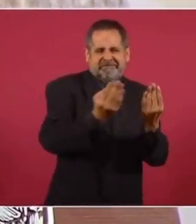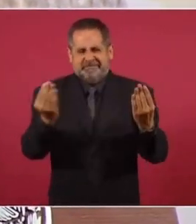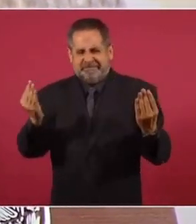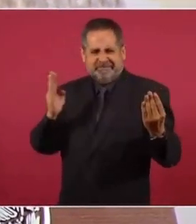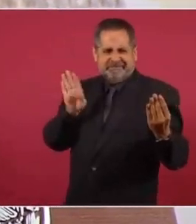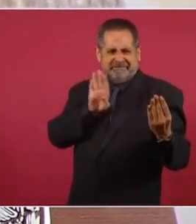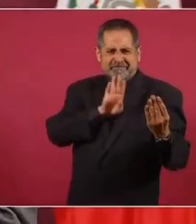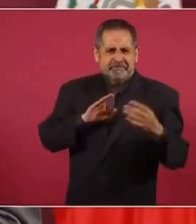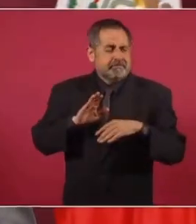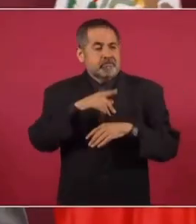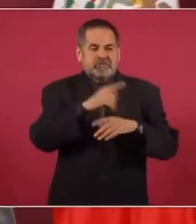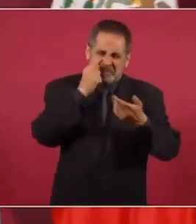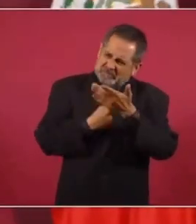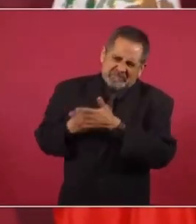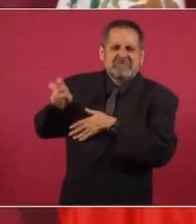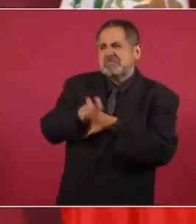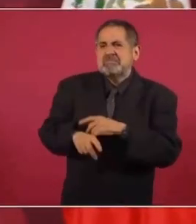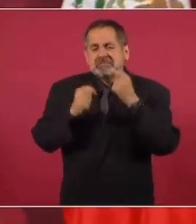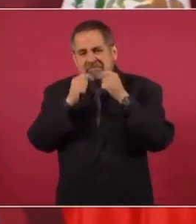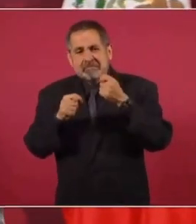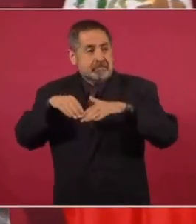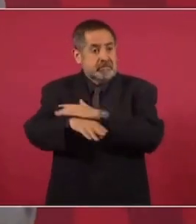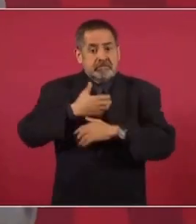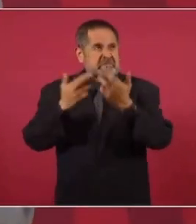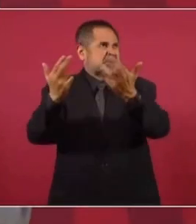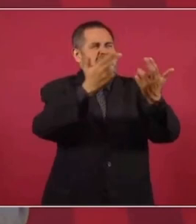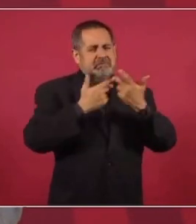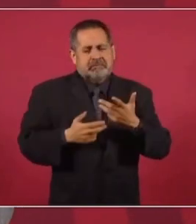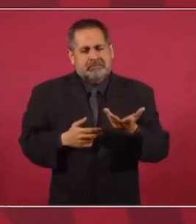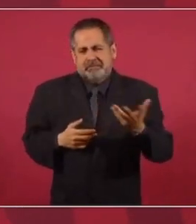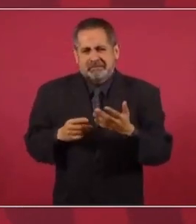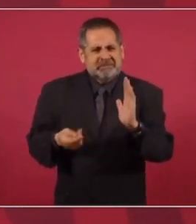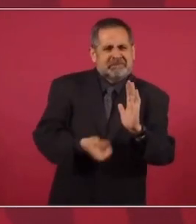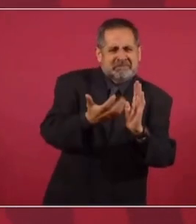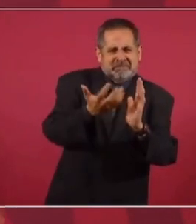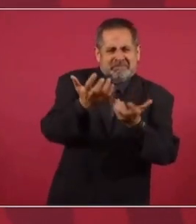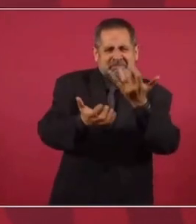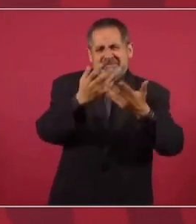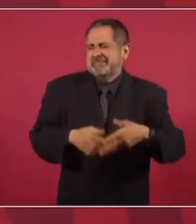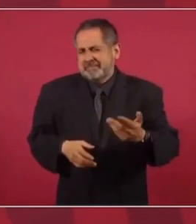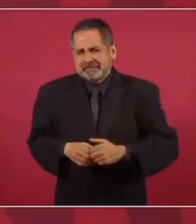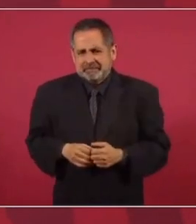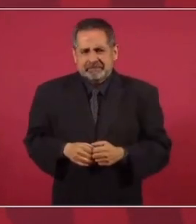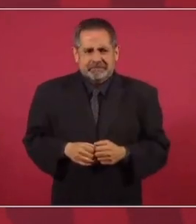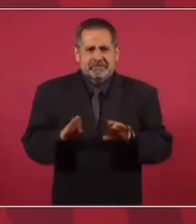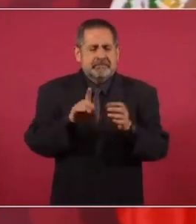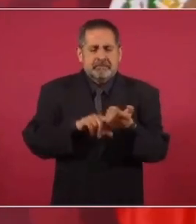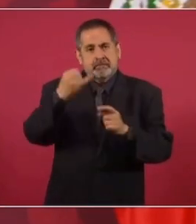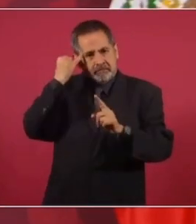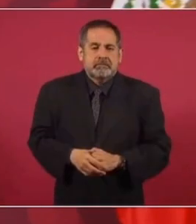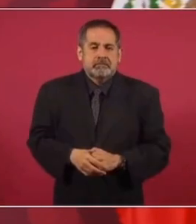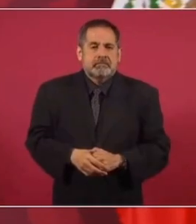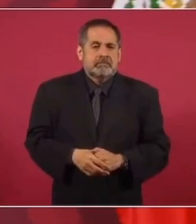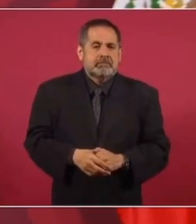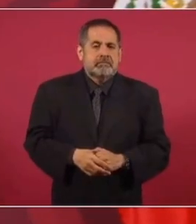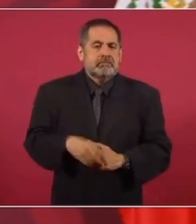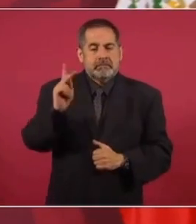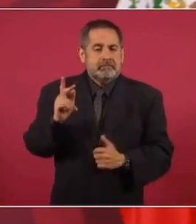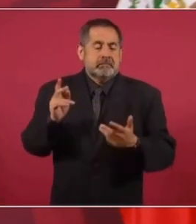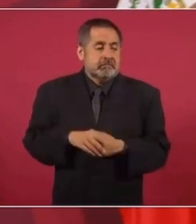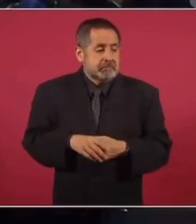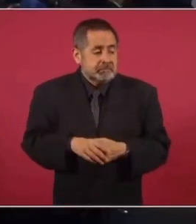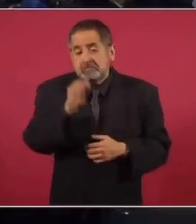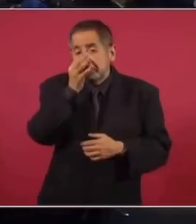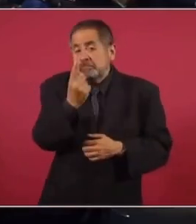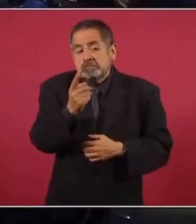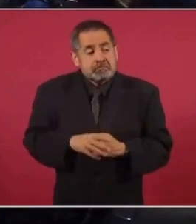metálicas, porque si no se meten al palacio y destruyen, queman y todo, porque es otro propósito. Pero es